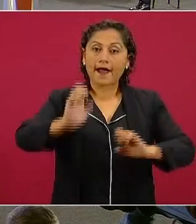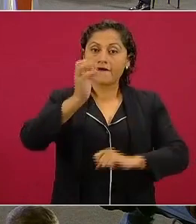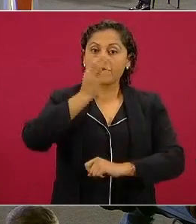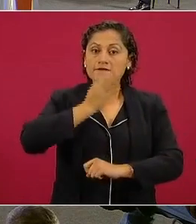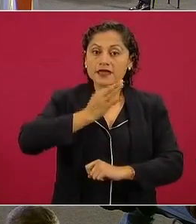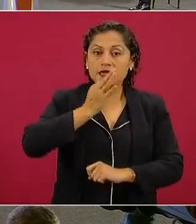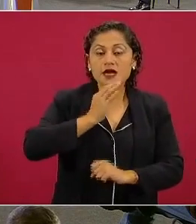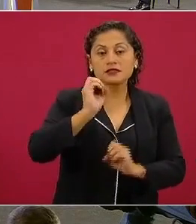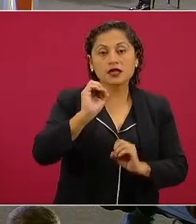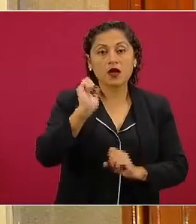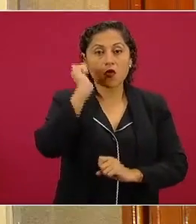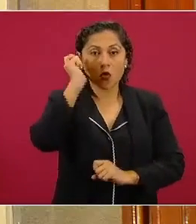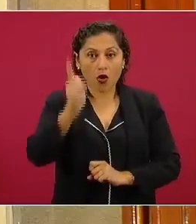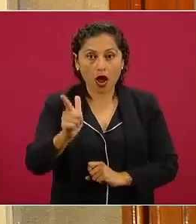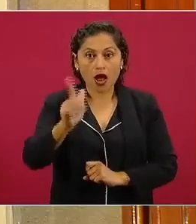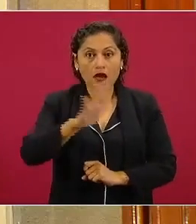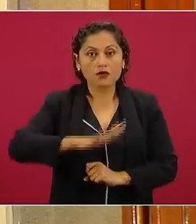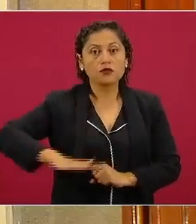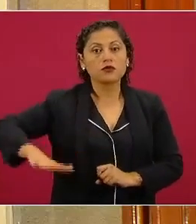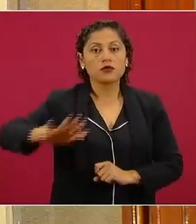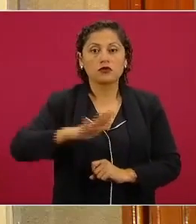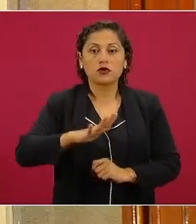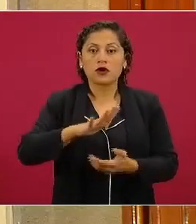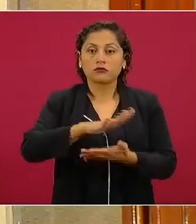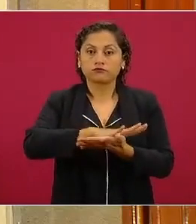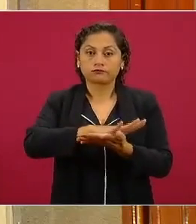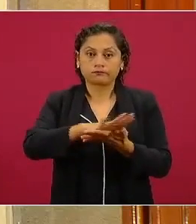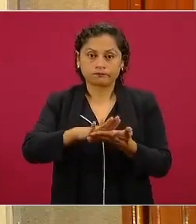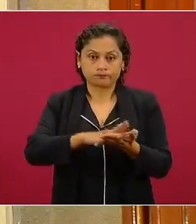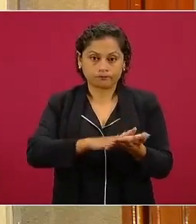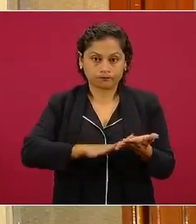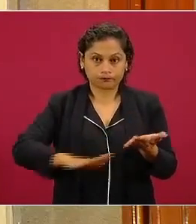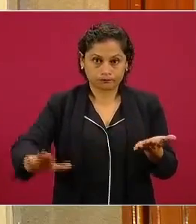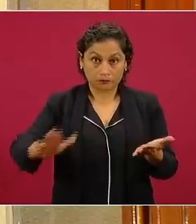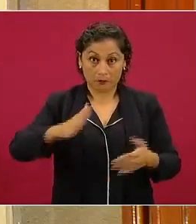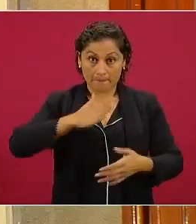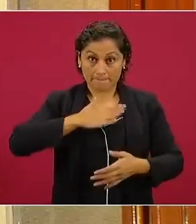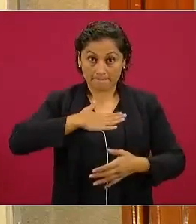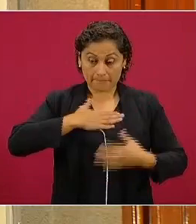cercanos y a familiares. Yo me mando a hacer.